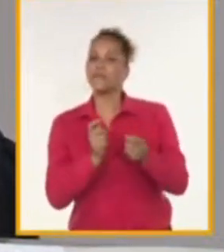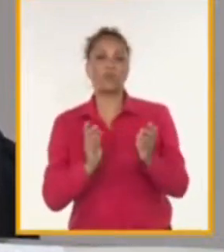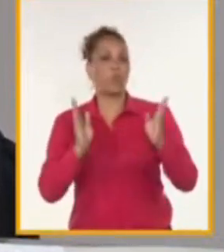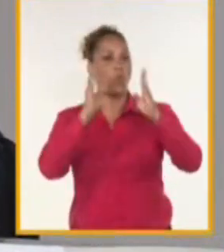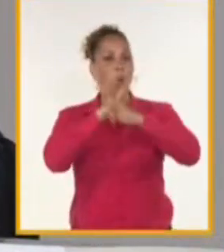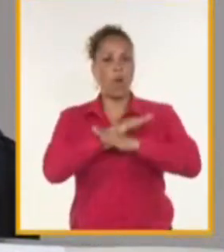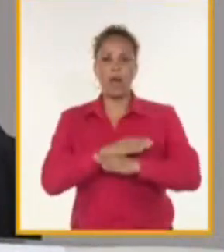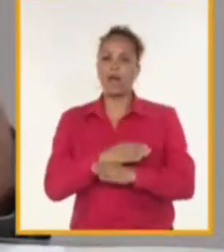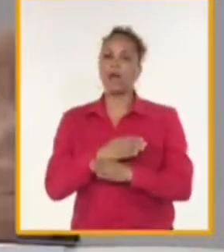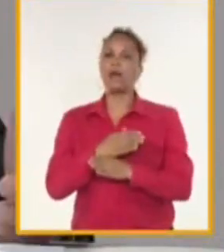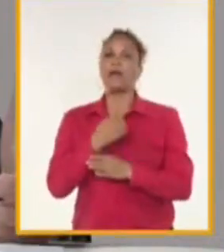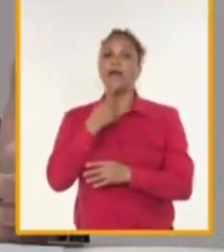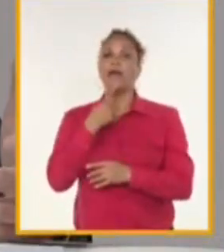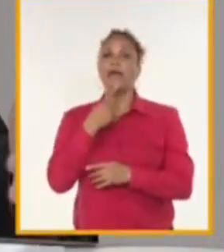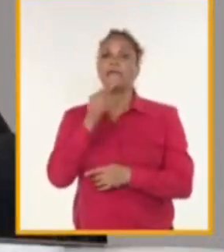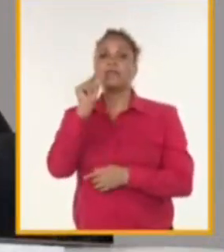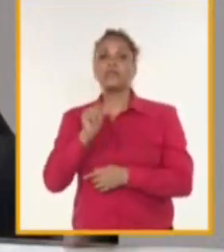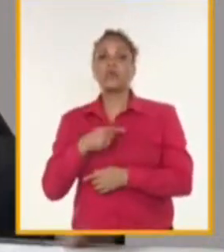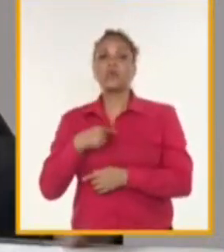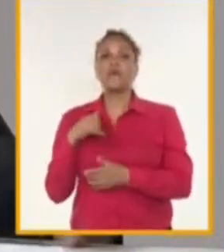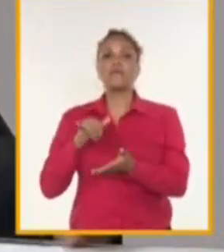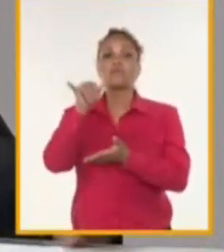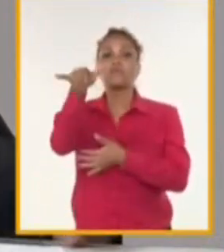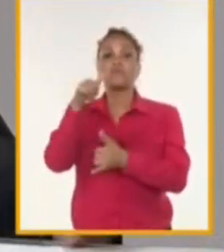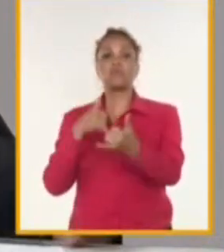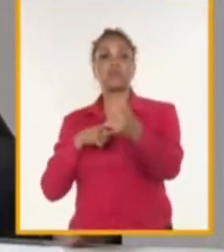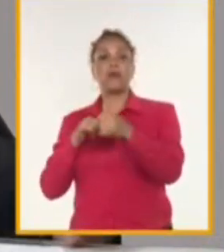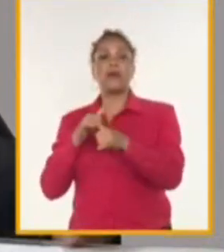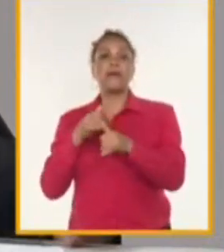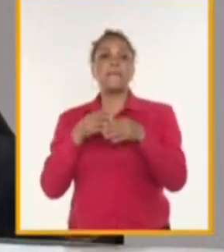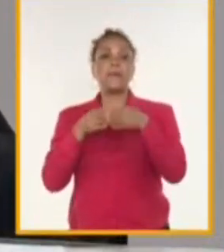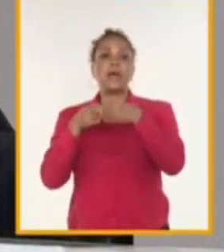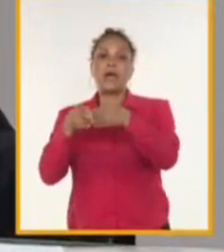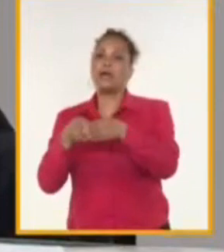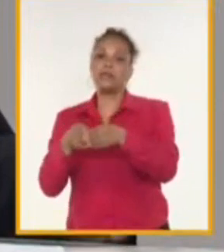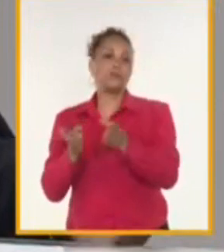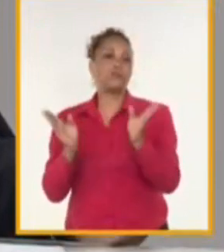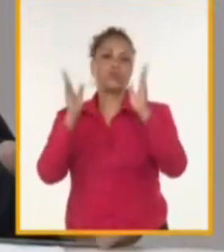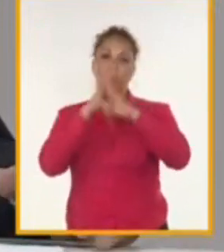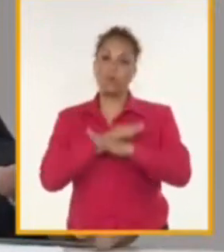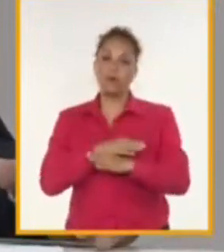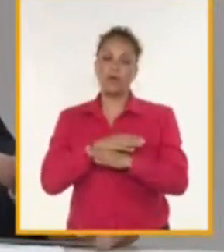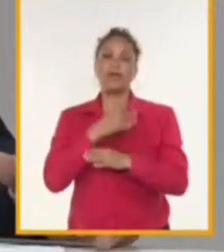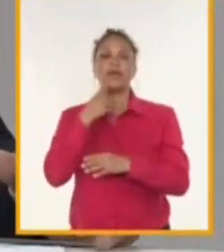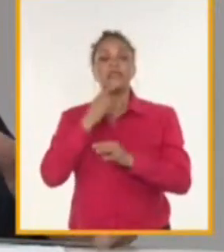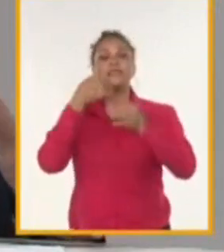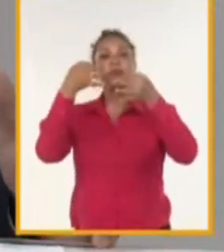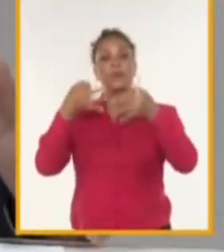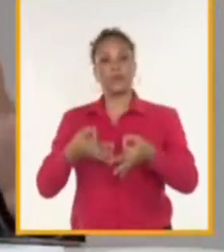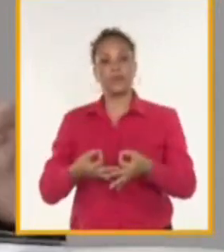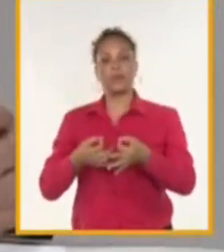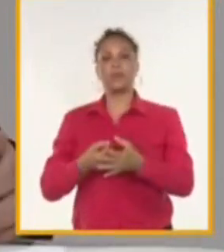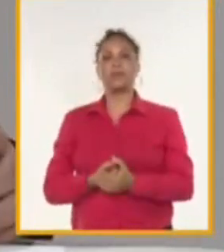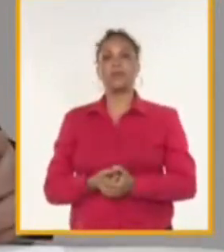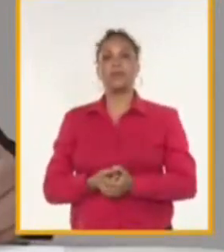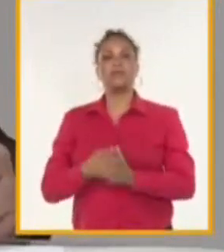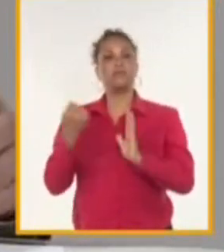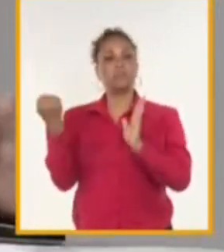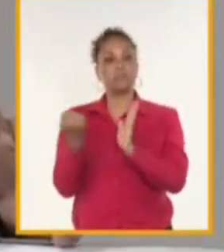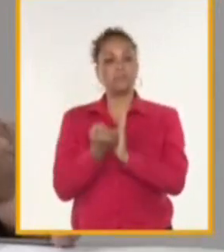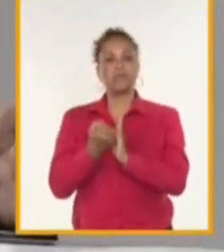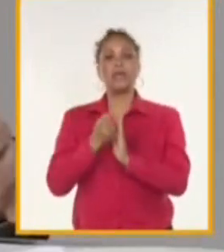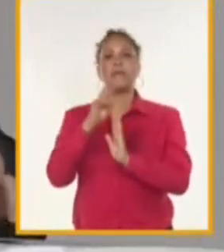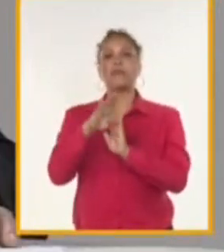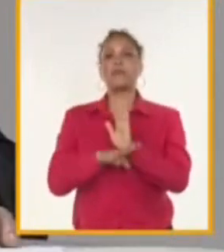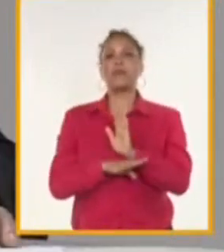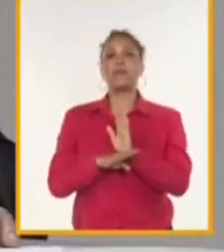hay tráfico de personas y esto es avalado por certificaciones internacionales como la de operador económico autorizado por el Programa Mundial de Aduanas